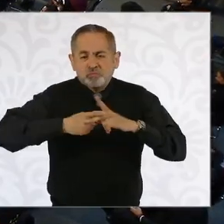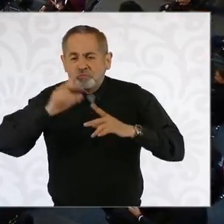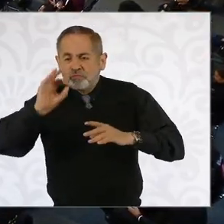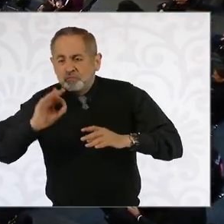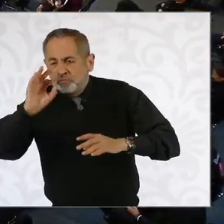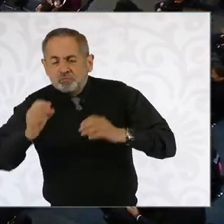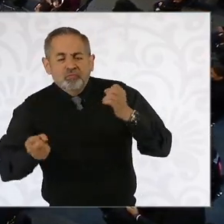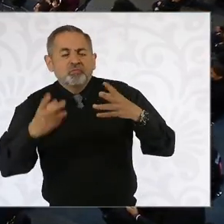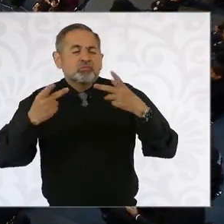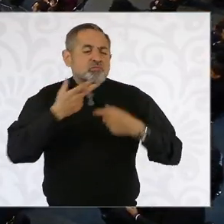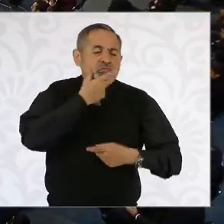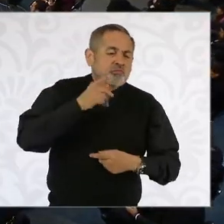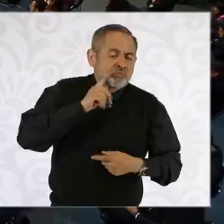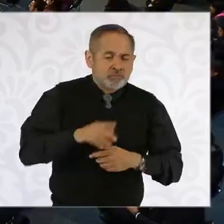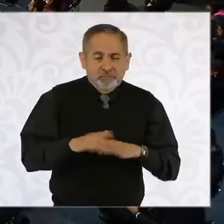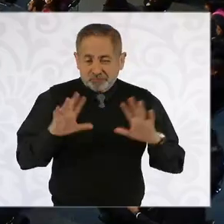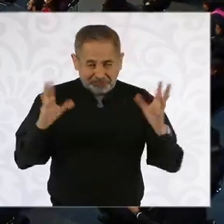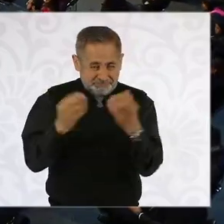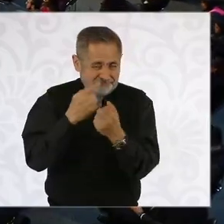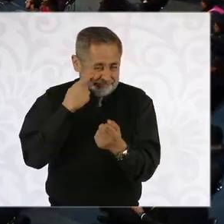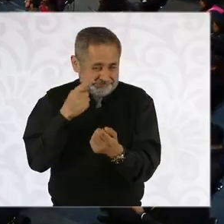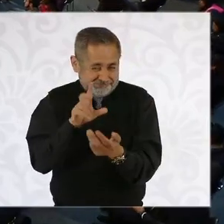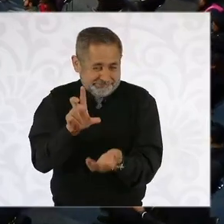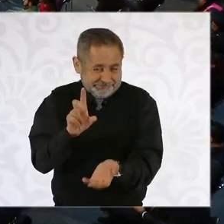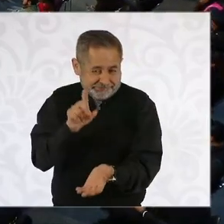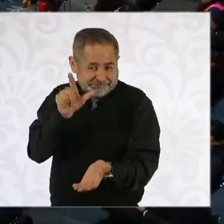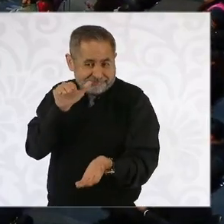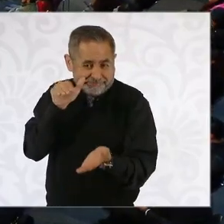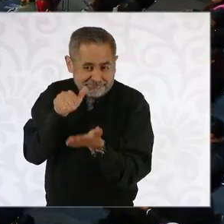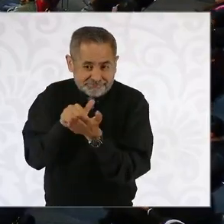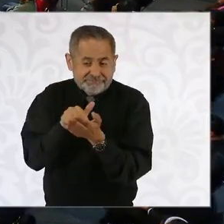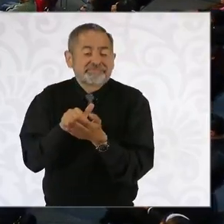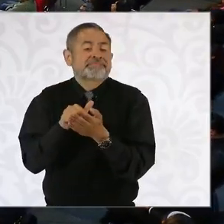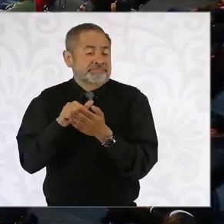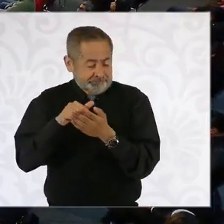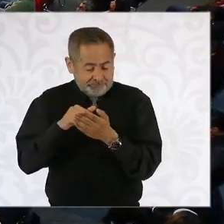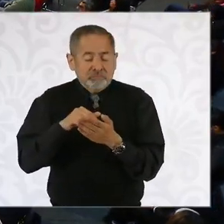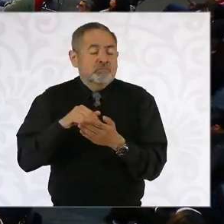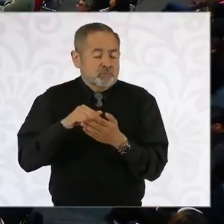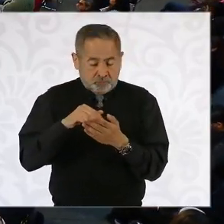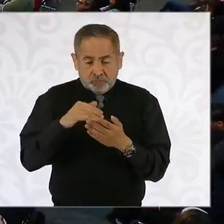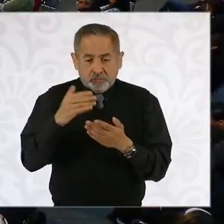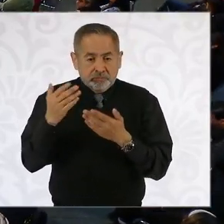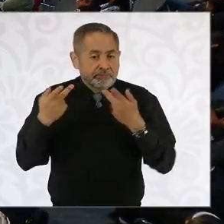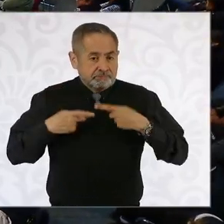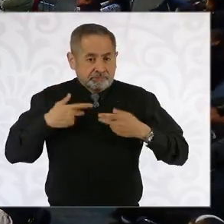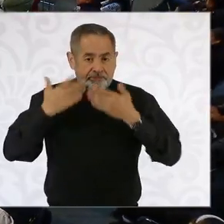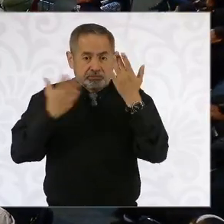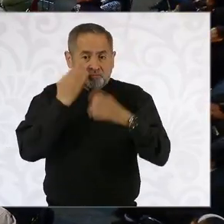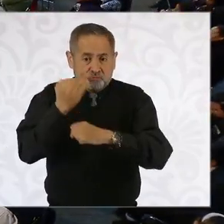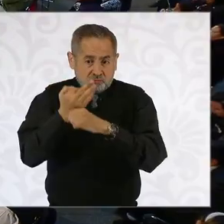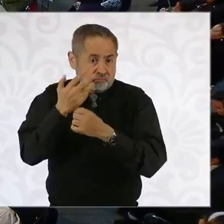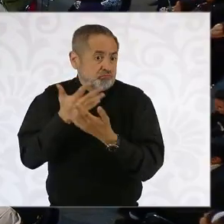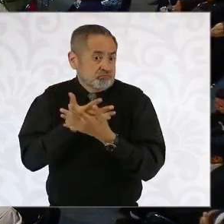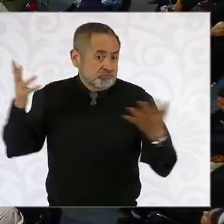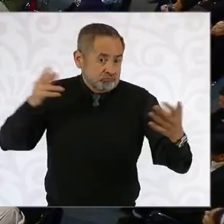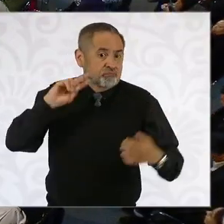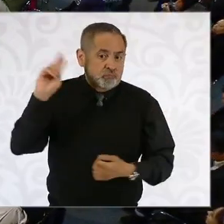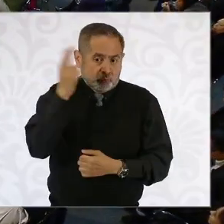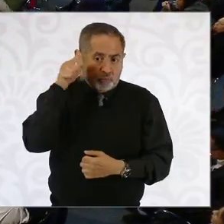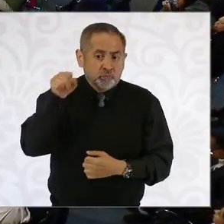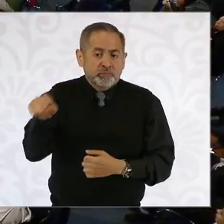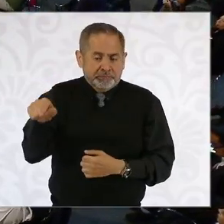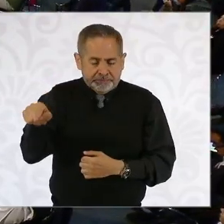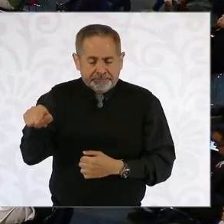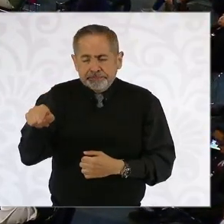en la universidad hay 37 mil estudiantes, una universidad bastante grande, y los que estudian en la